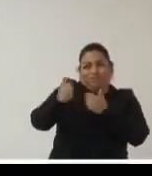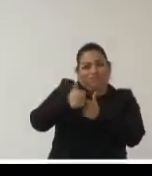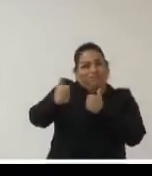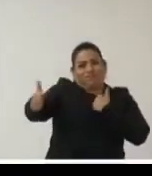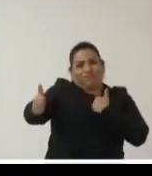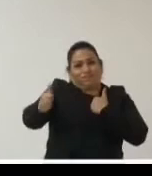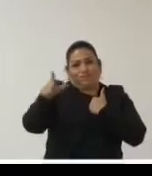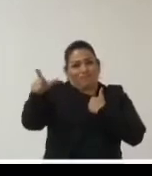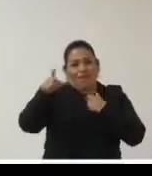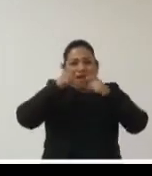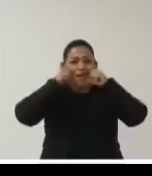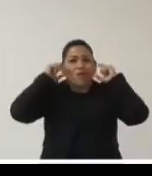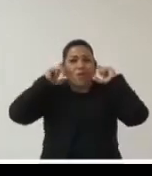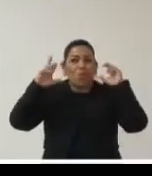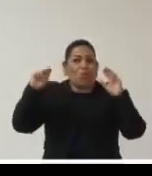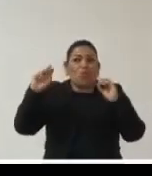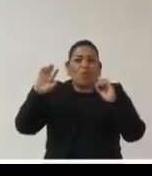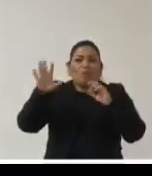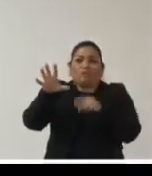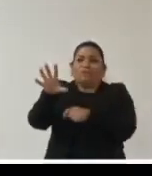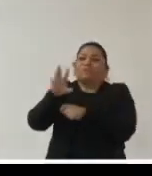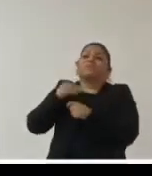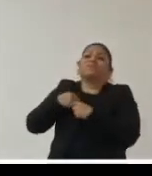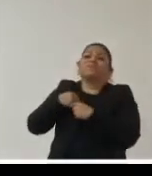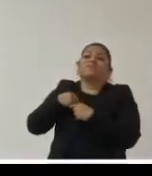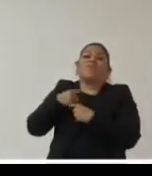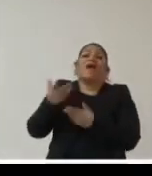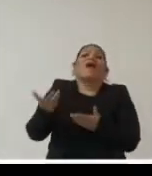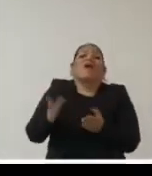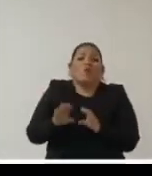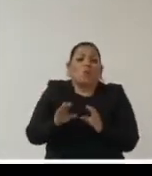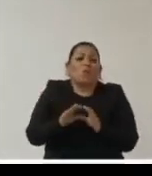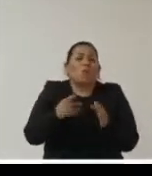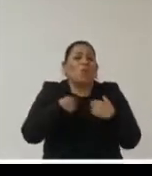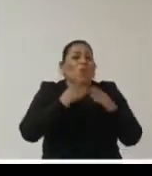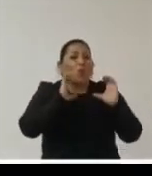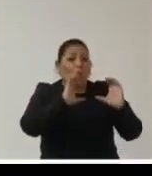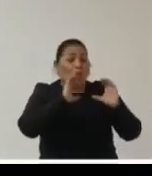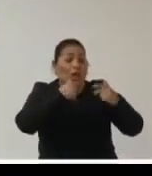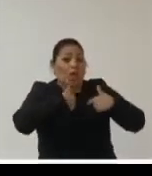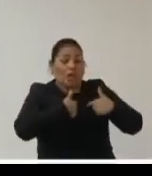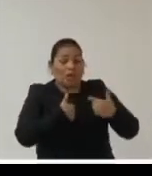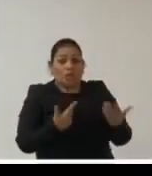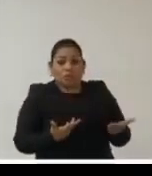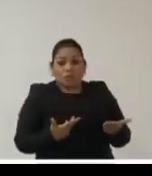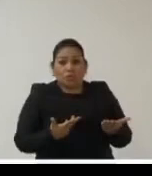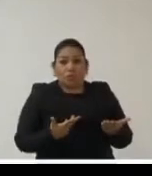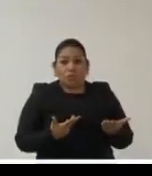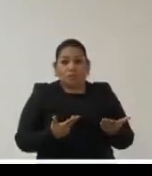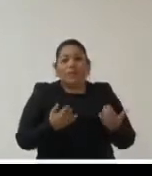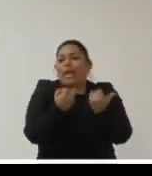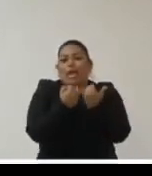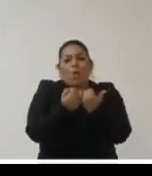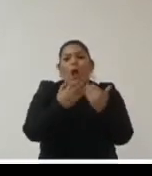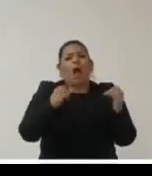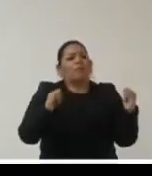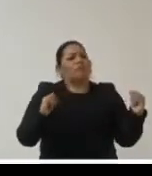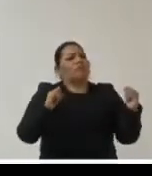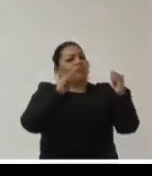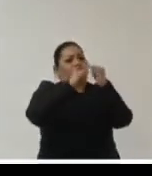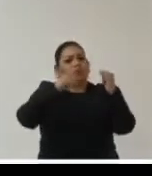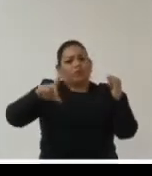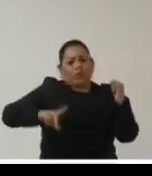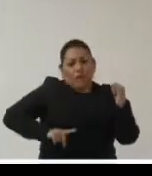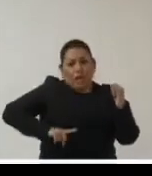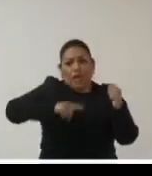digo este es un ejemplo muy clarito con COVID pero ¿cómo manejo yo el riesgo? y entonces como instituciones ¿cómo manejamos el riesgo?